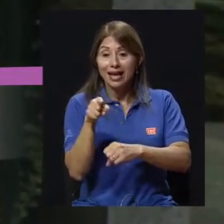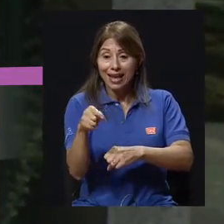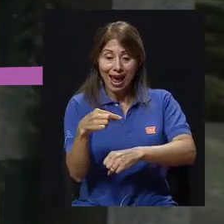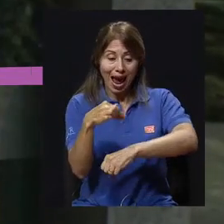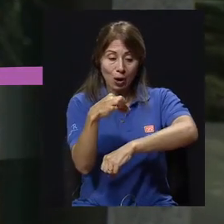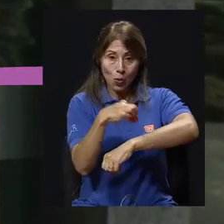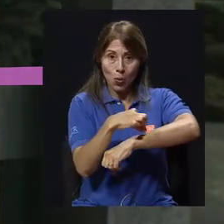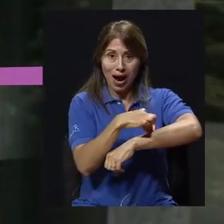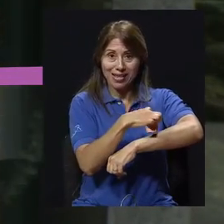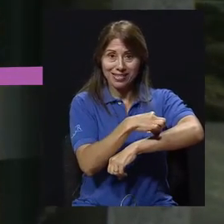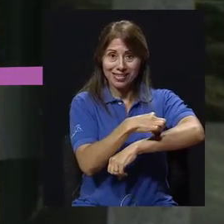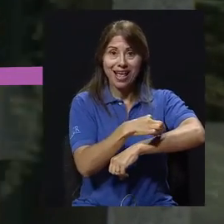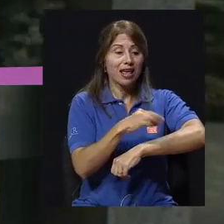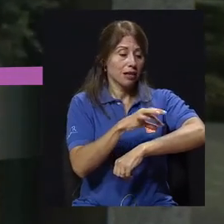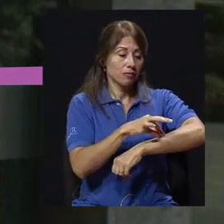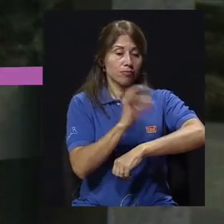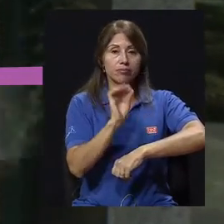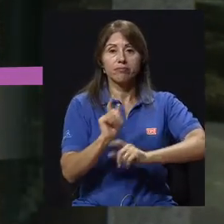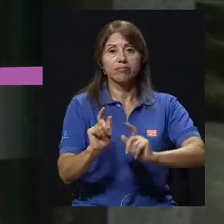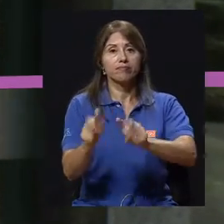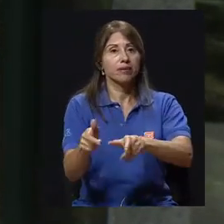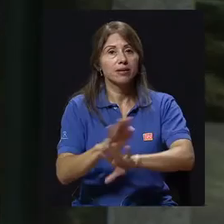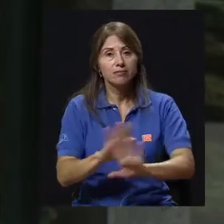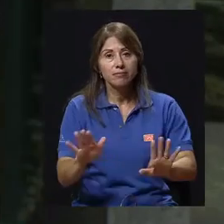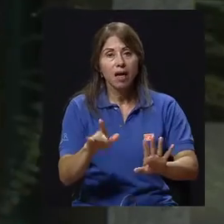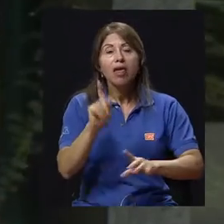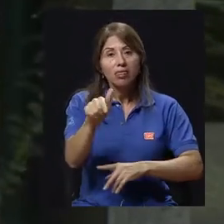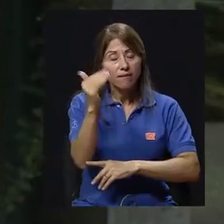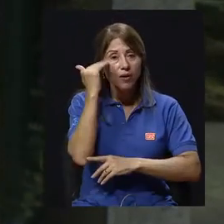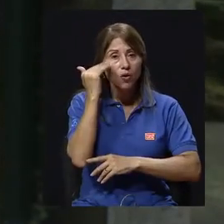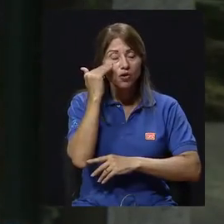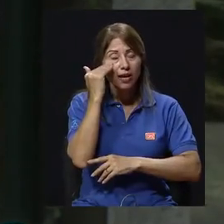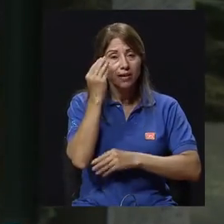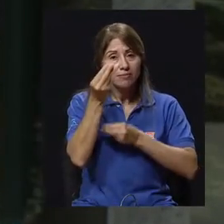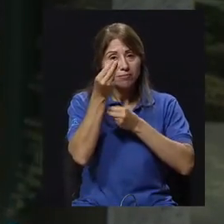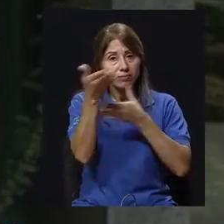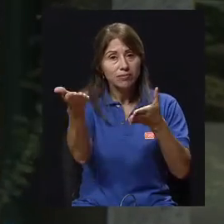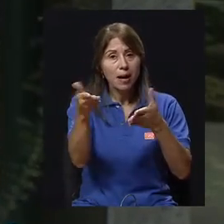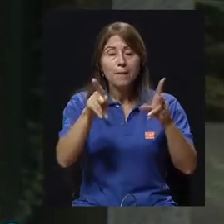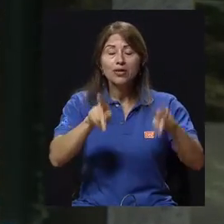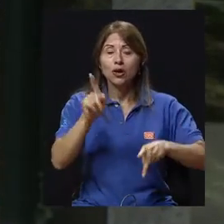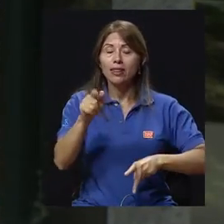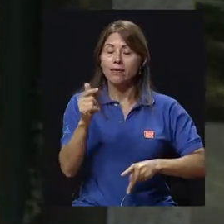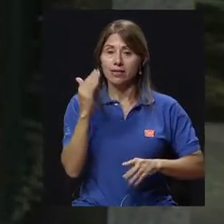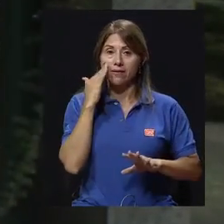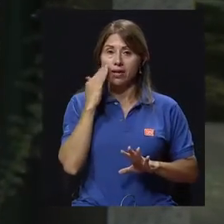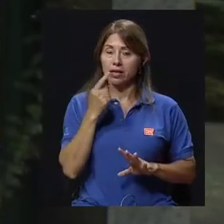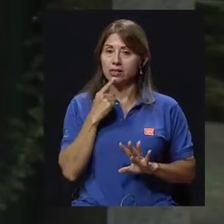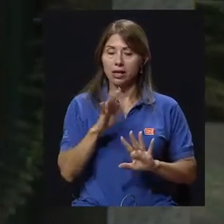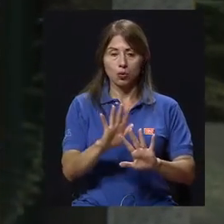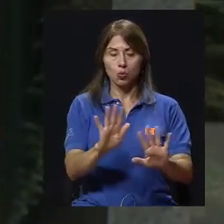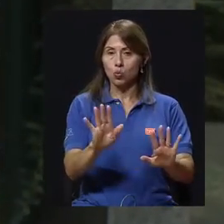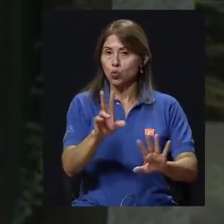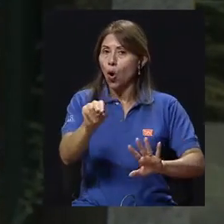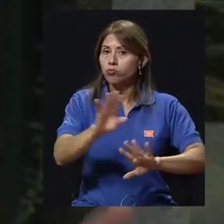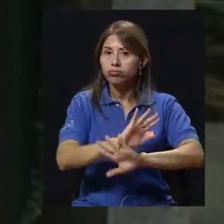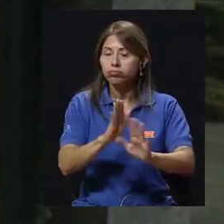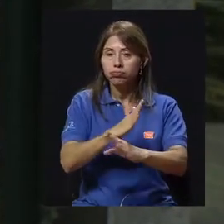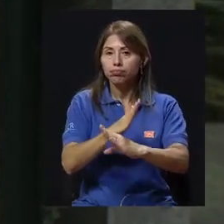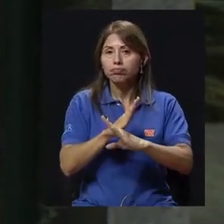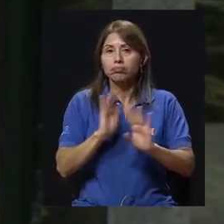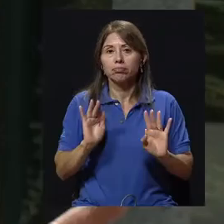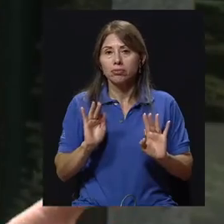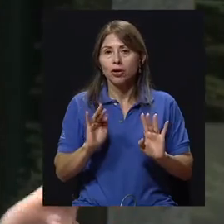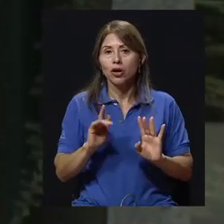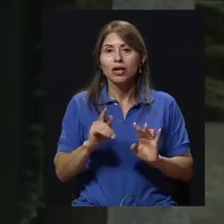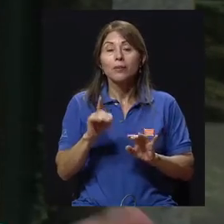¿verdad? Pero son elementos que la gente tiene que conocer, tener, digamos, las armas suficientes para decir, no, mire, no, aquí esto no puede ser, o sea, yo no